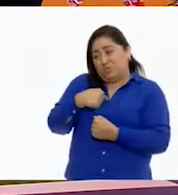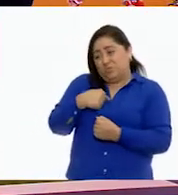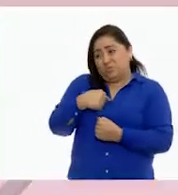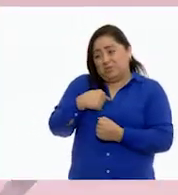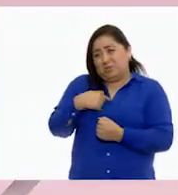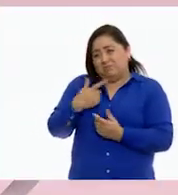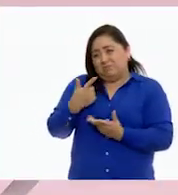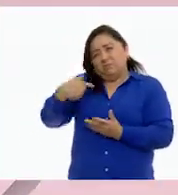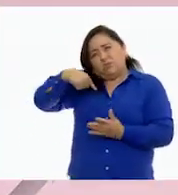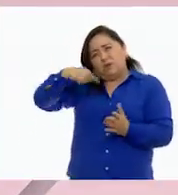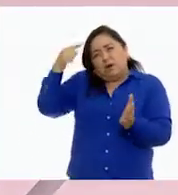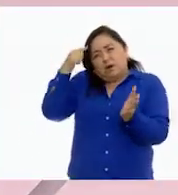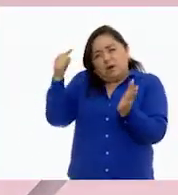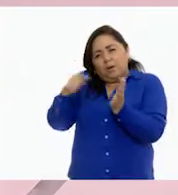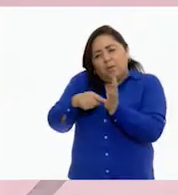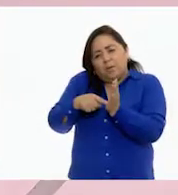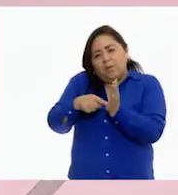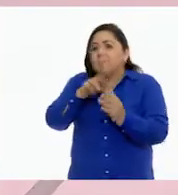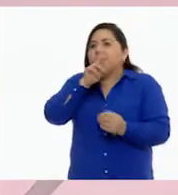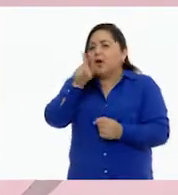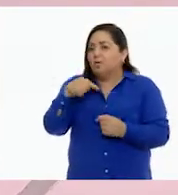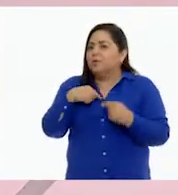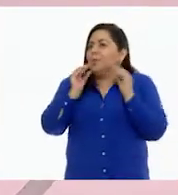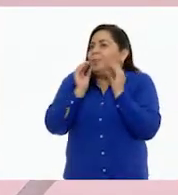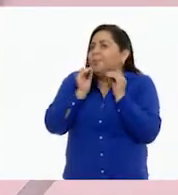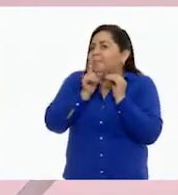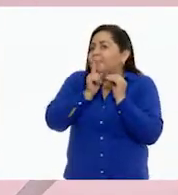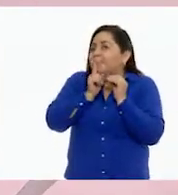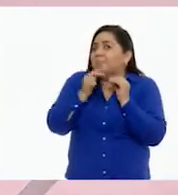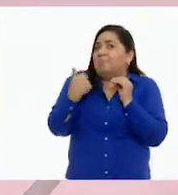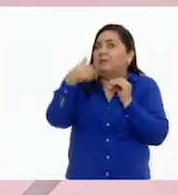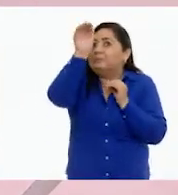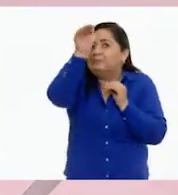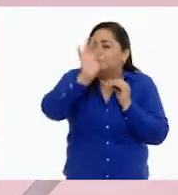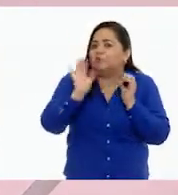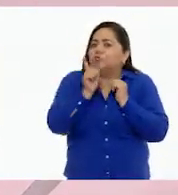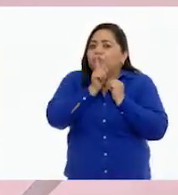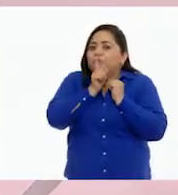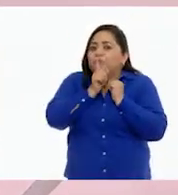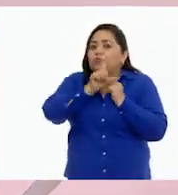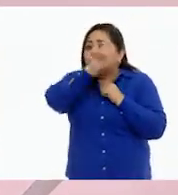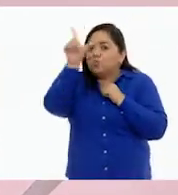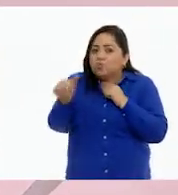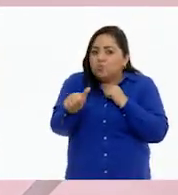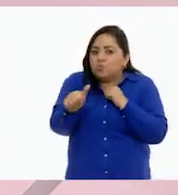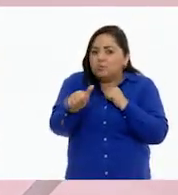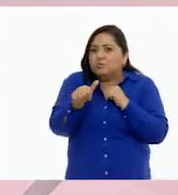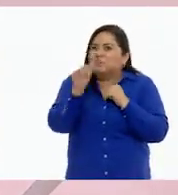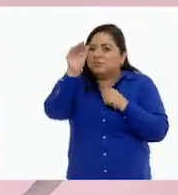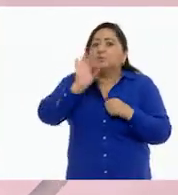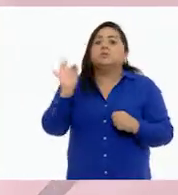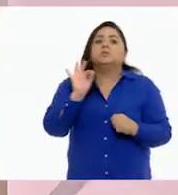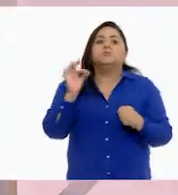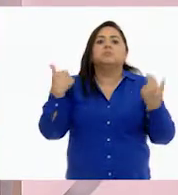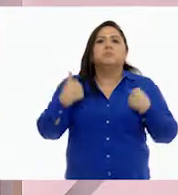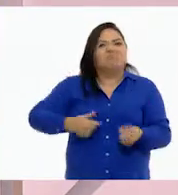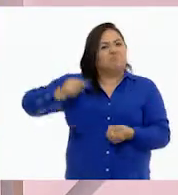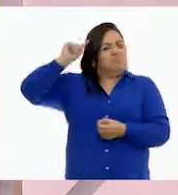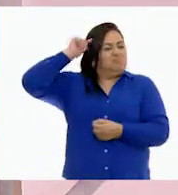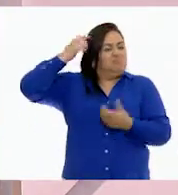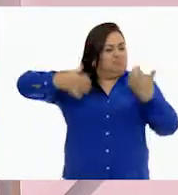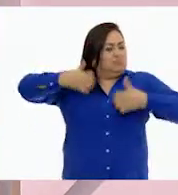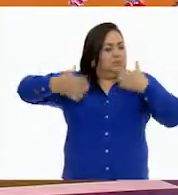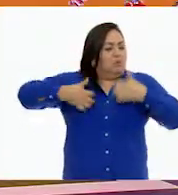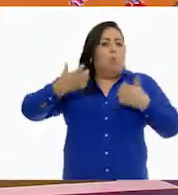Yo, yo creo que mejor me quedaría callado para no molestar la clase y ya después lo resuelvo. Porque qué tal si la maestra me regaña